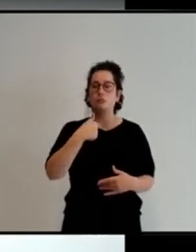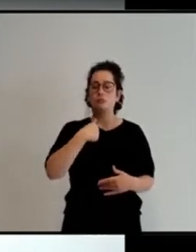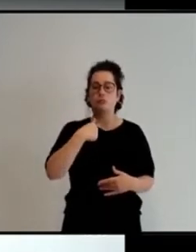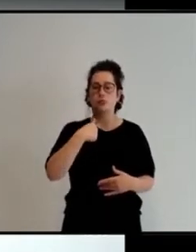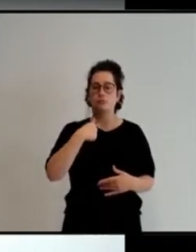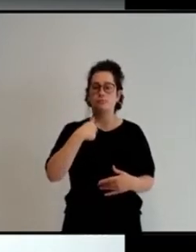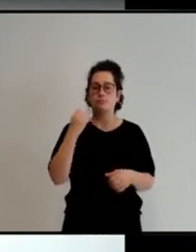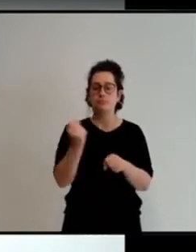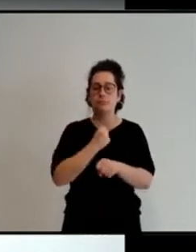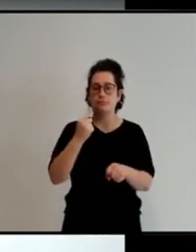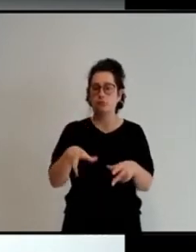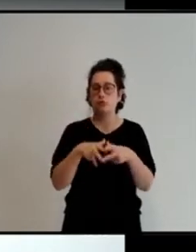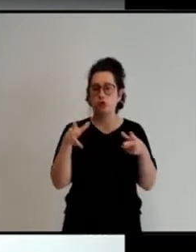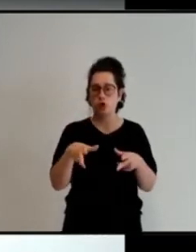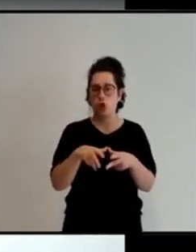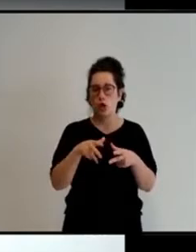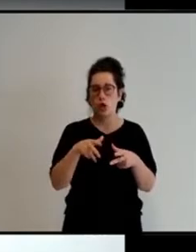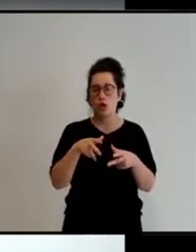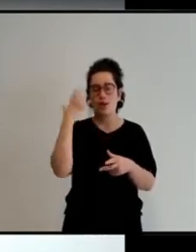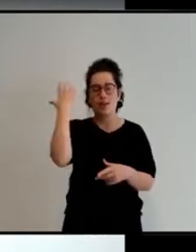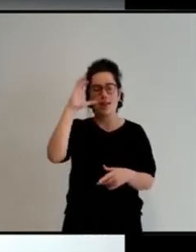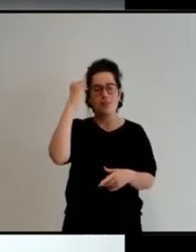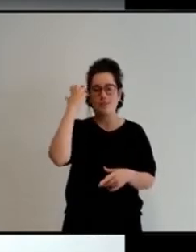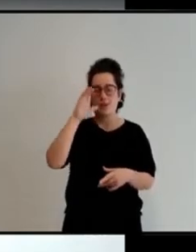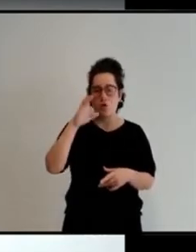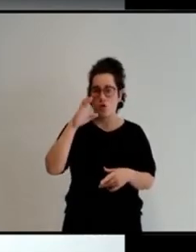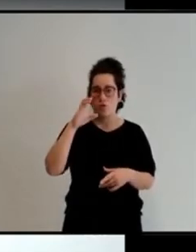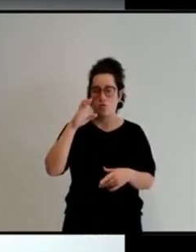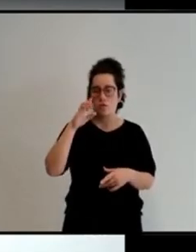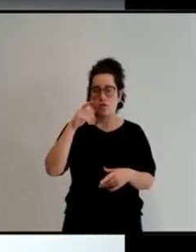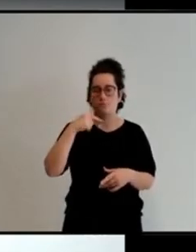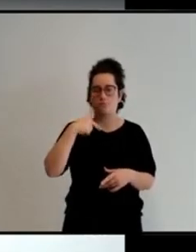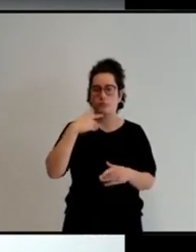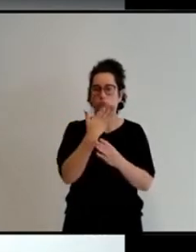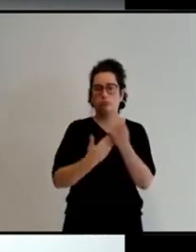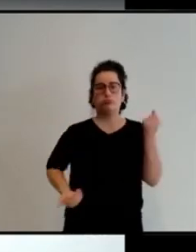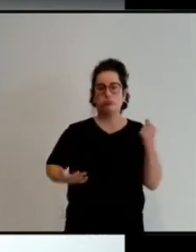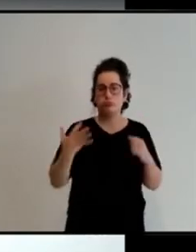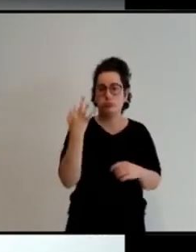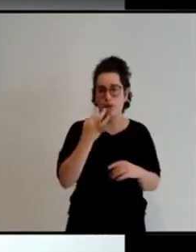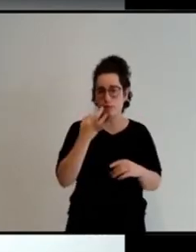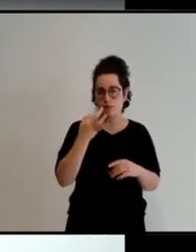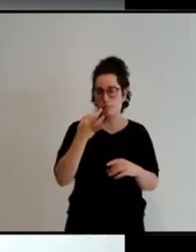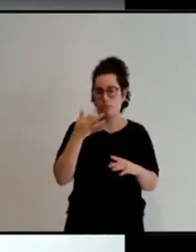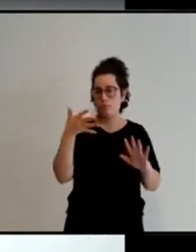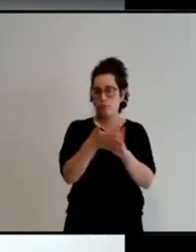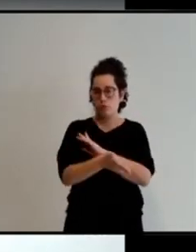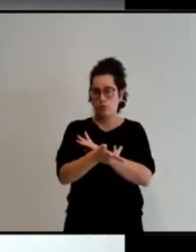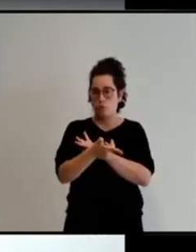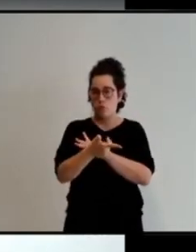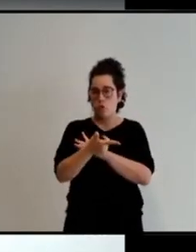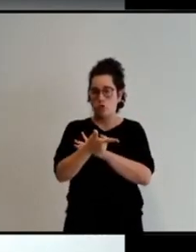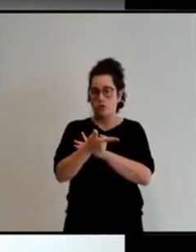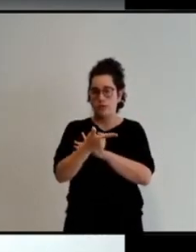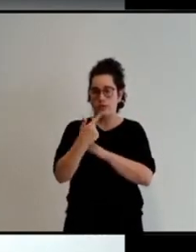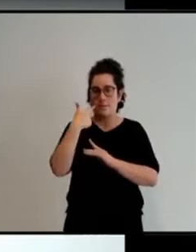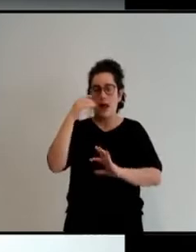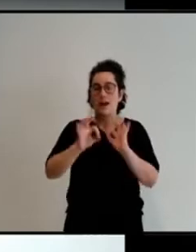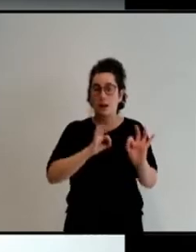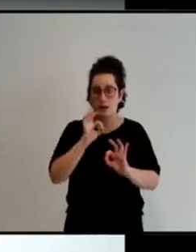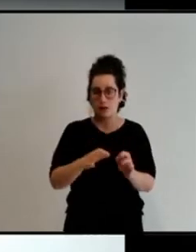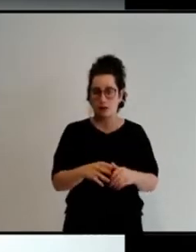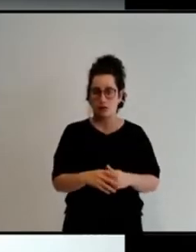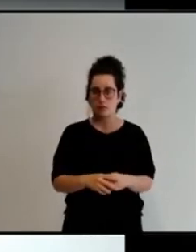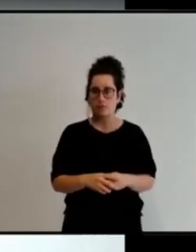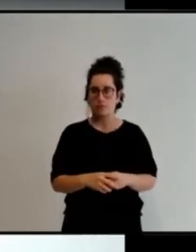del país por el harto riesgo de inseguridad en que nos encontrábamos. Llevábamos a territorio español, específicamente a